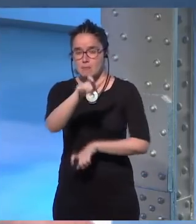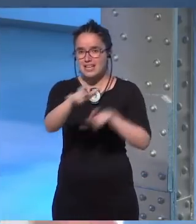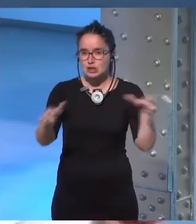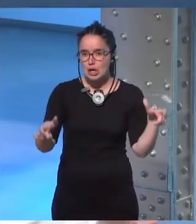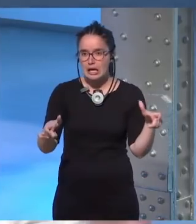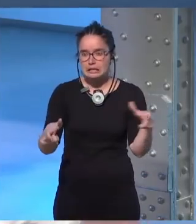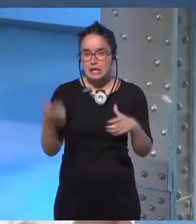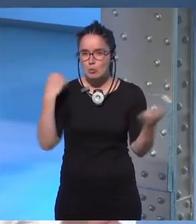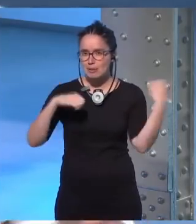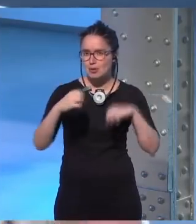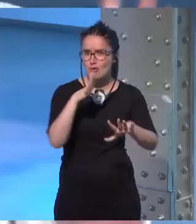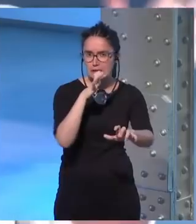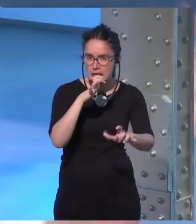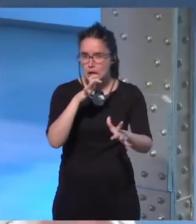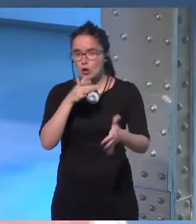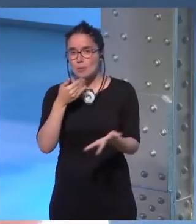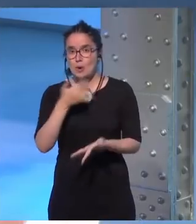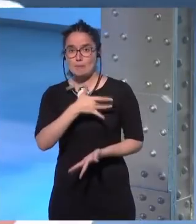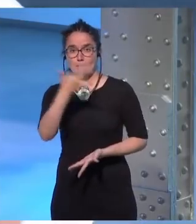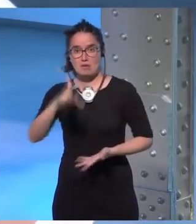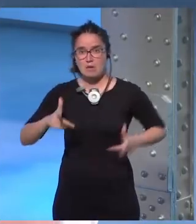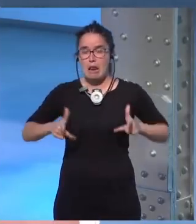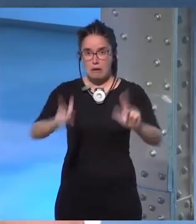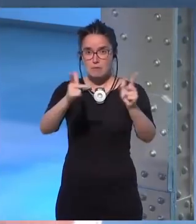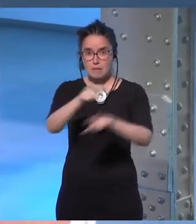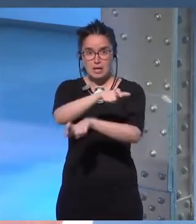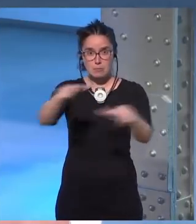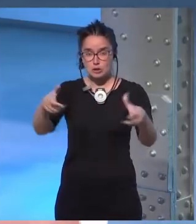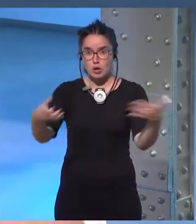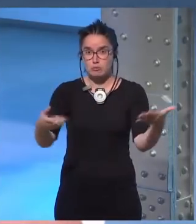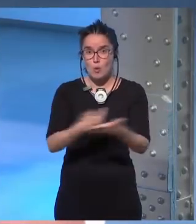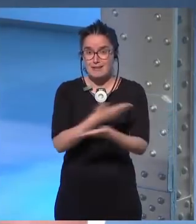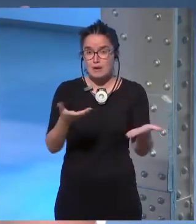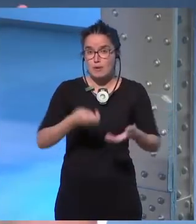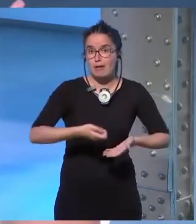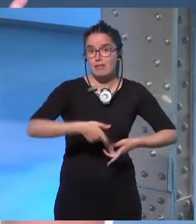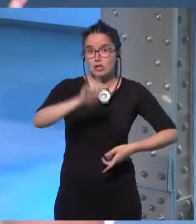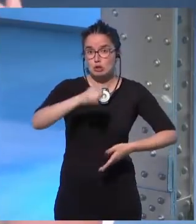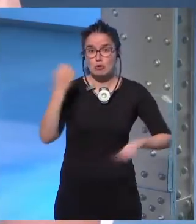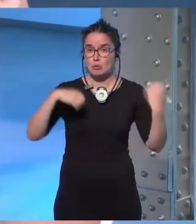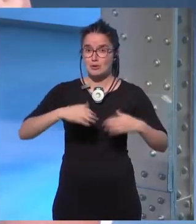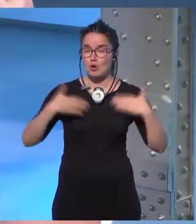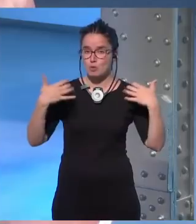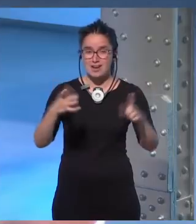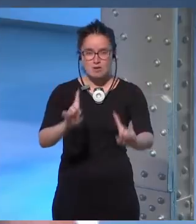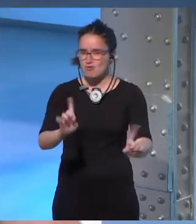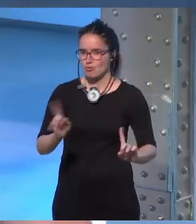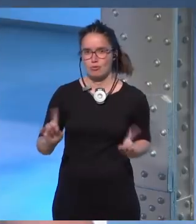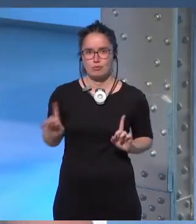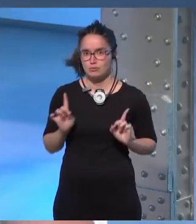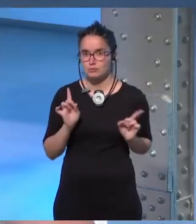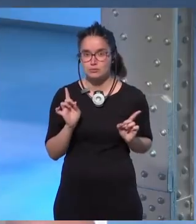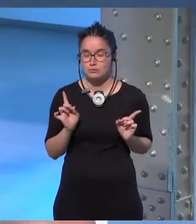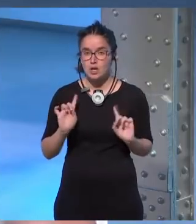comporta fatal estás dando rienda suelta que cualquiera pueda tomar una mala decisión y comportarse como quiera y no es así no es